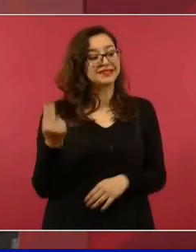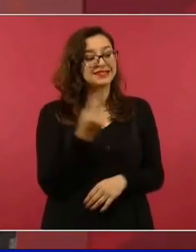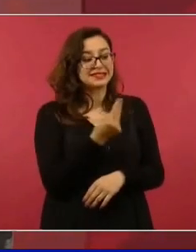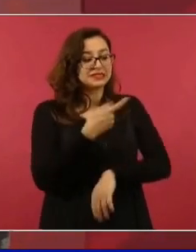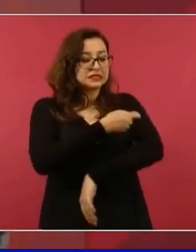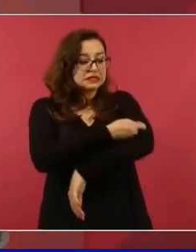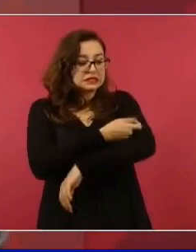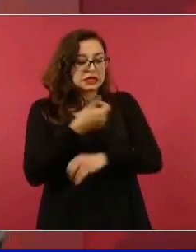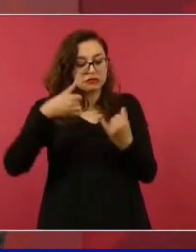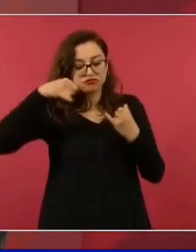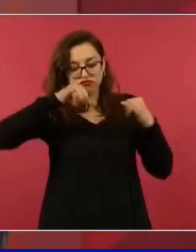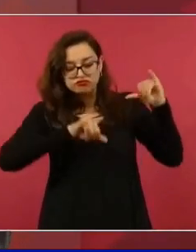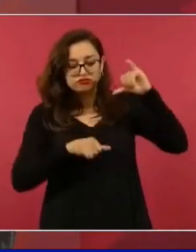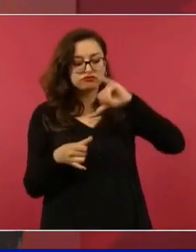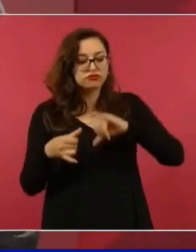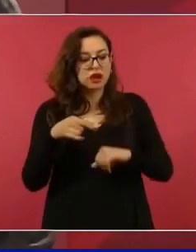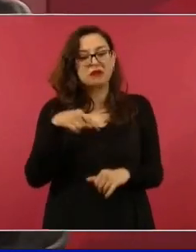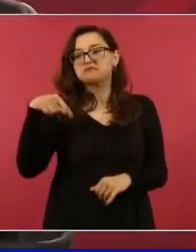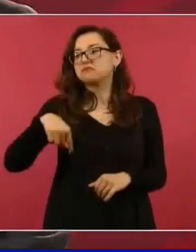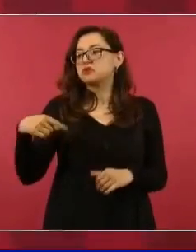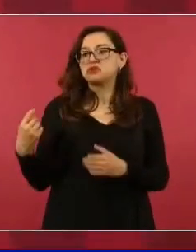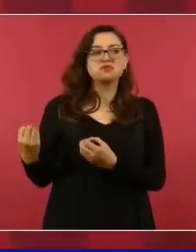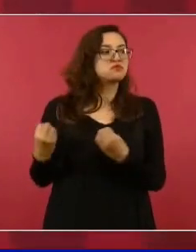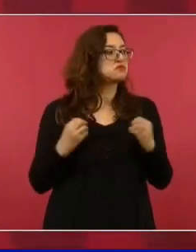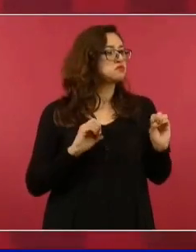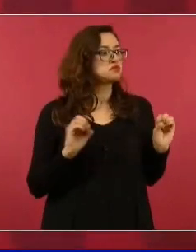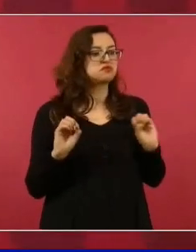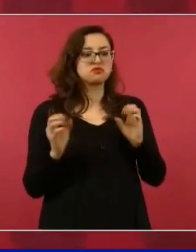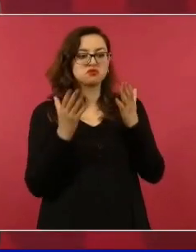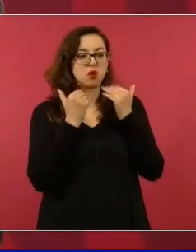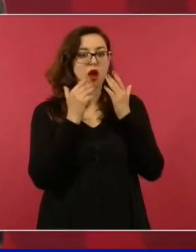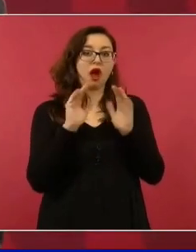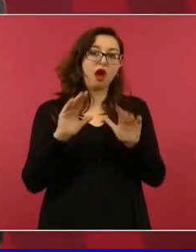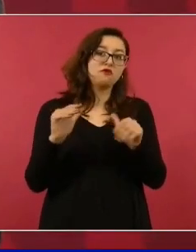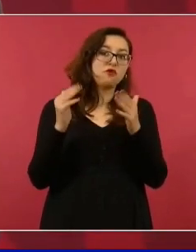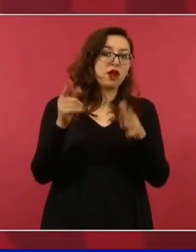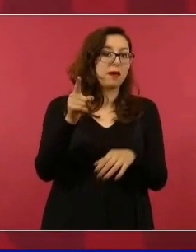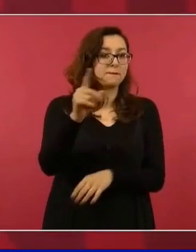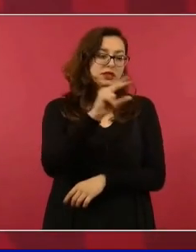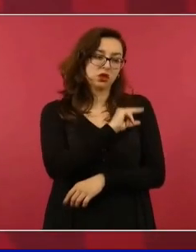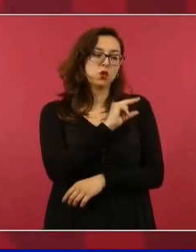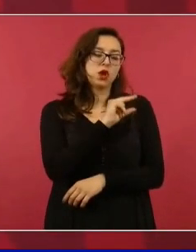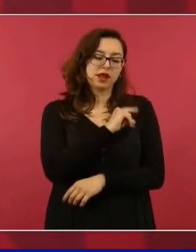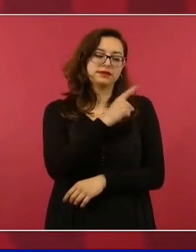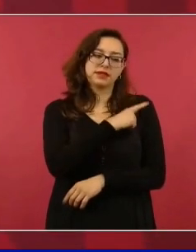subrogado el servicio de los laboratorios.